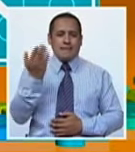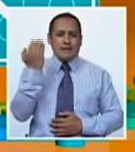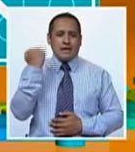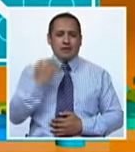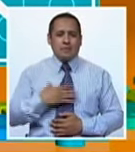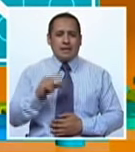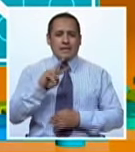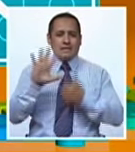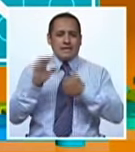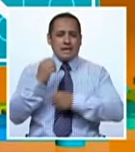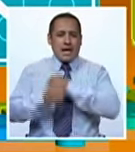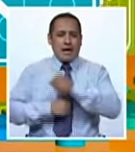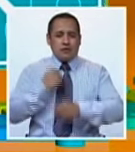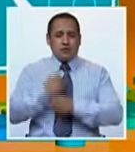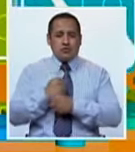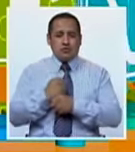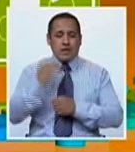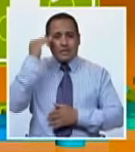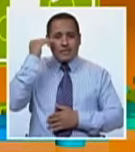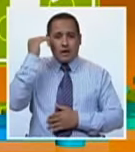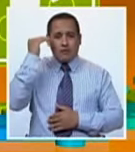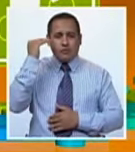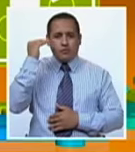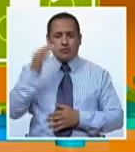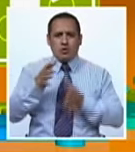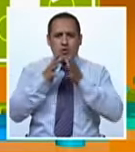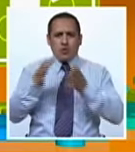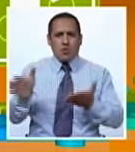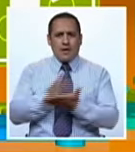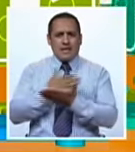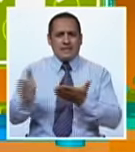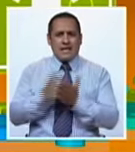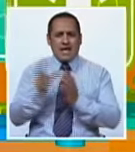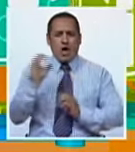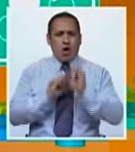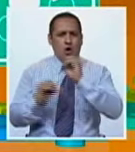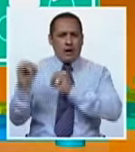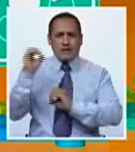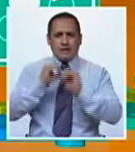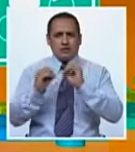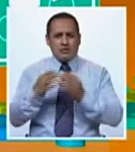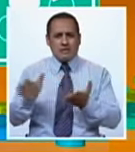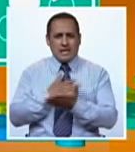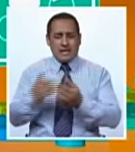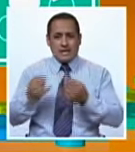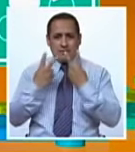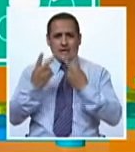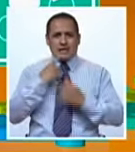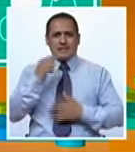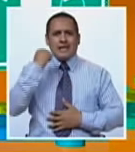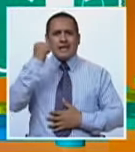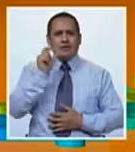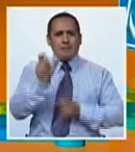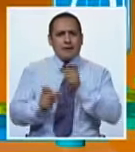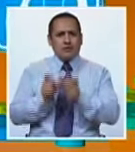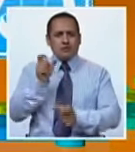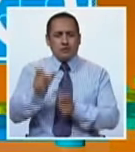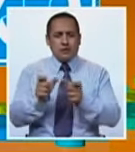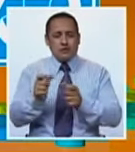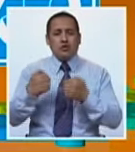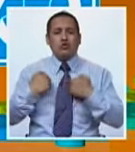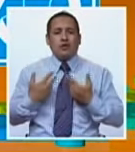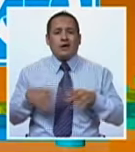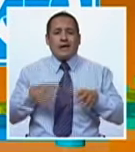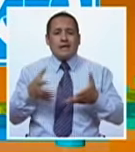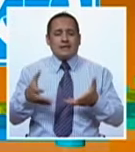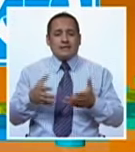26 años con Síndrome de Down, no había ninguna organización que viera por los derechos de estas personas.